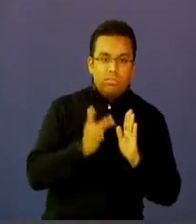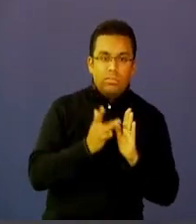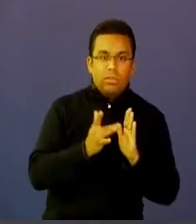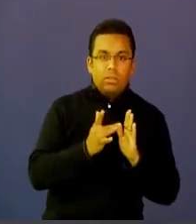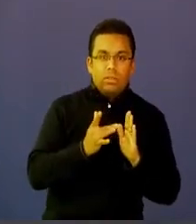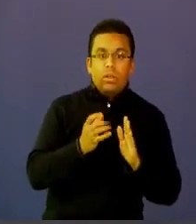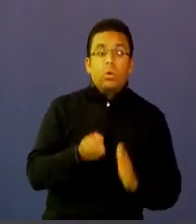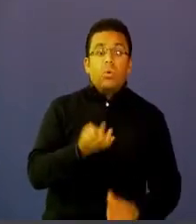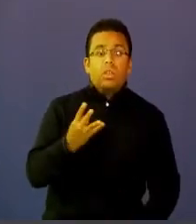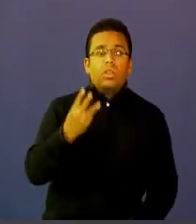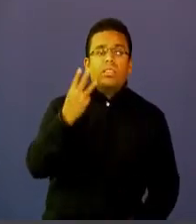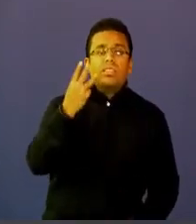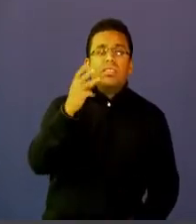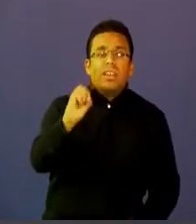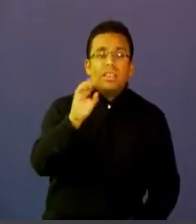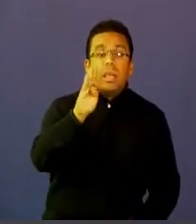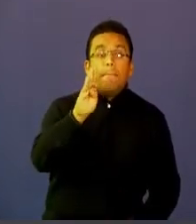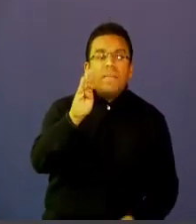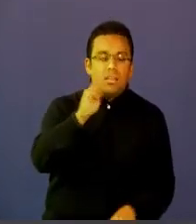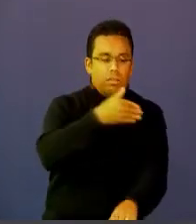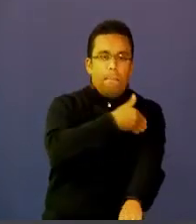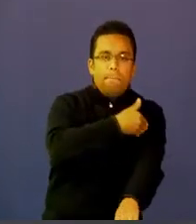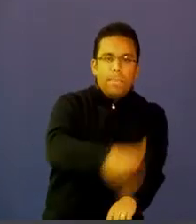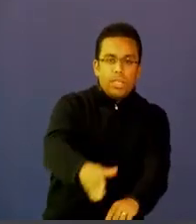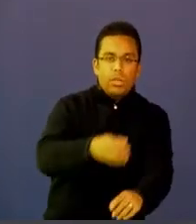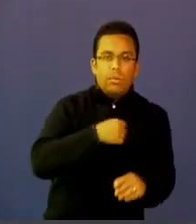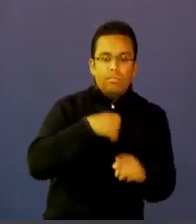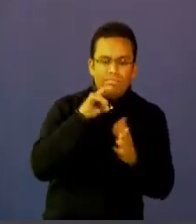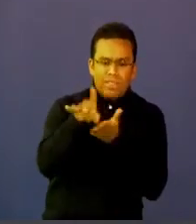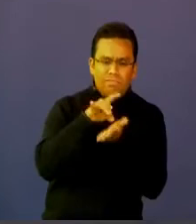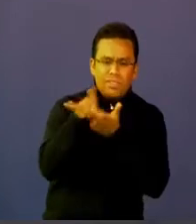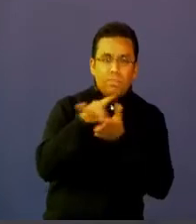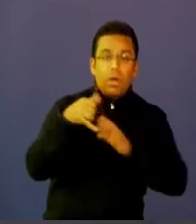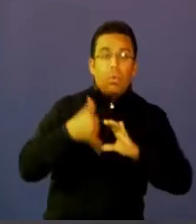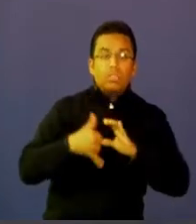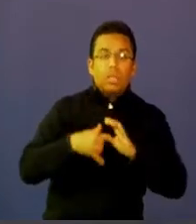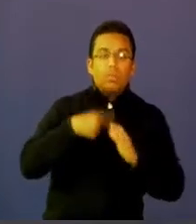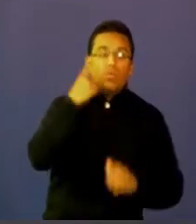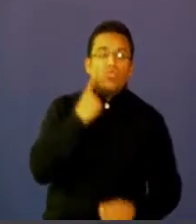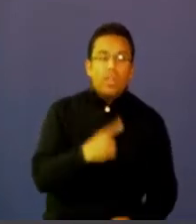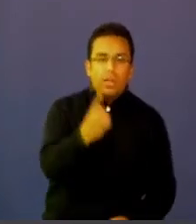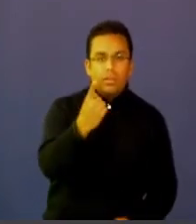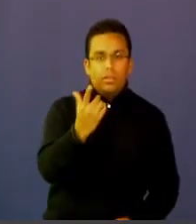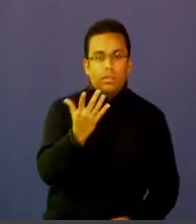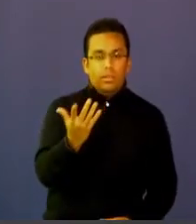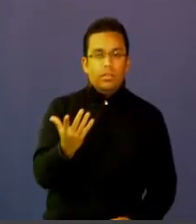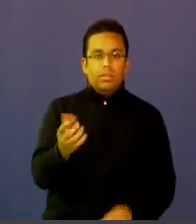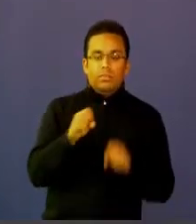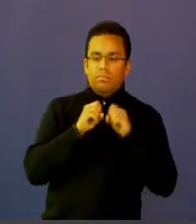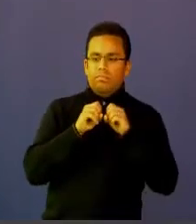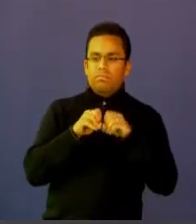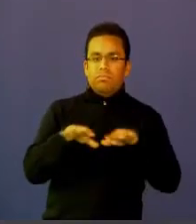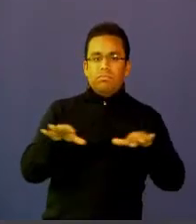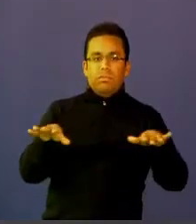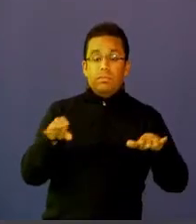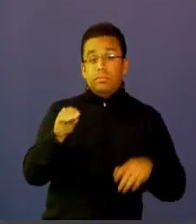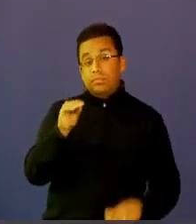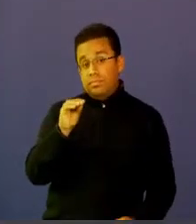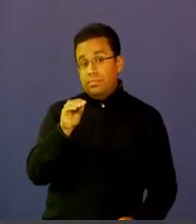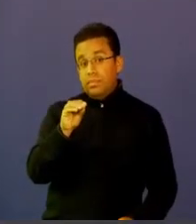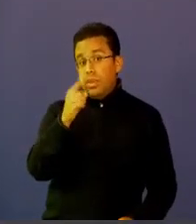billones de mensajes en whatsapp al día eso quiere decir que la única forma de que ustedes puedan